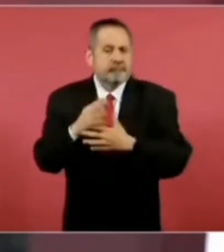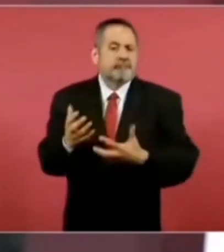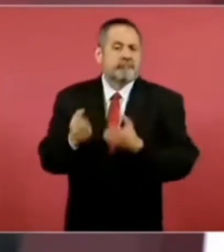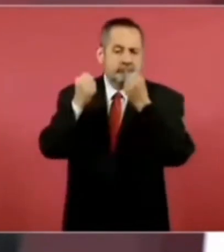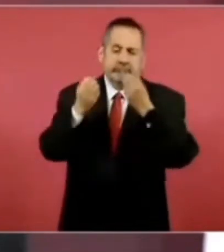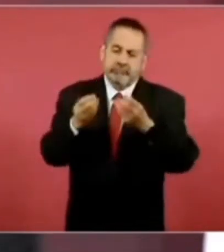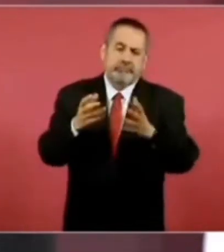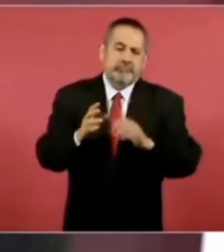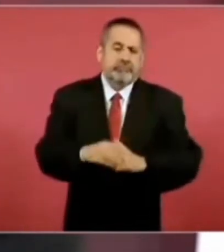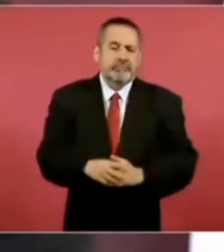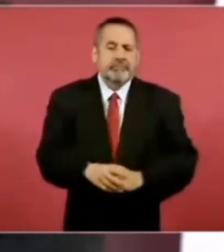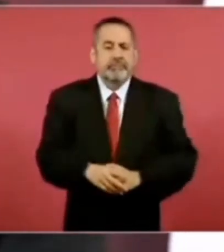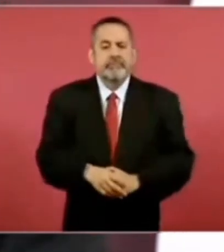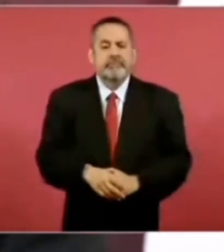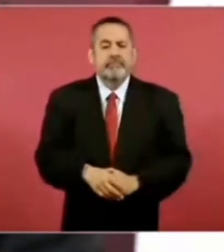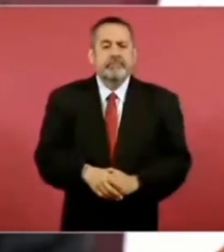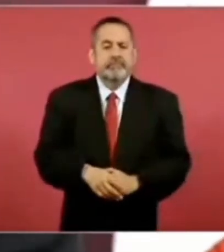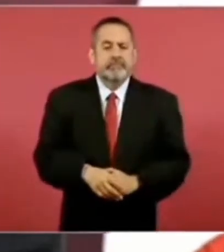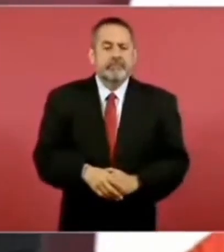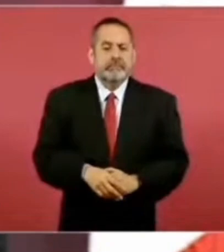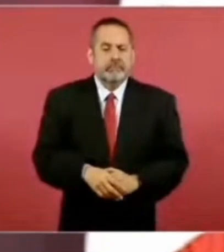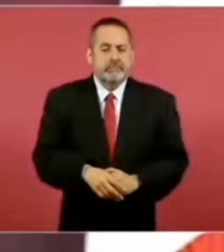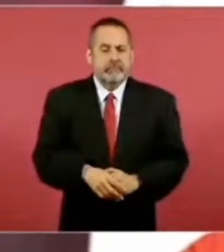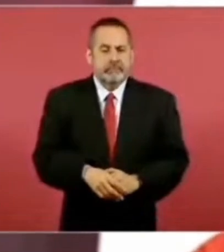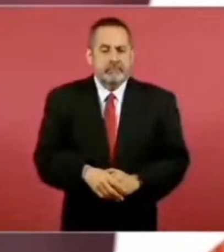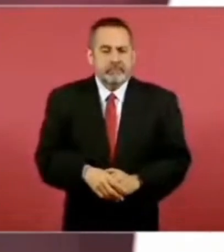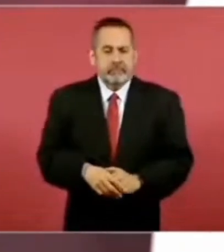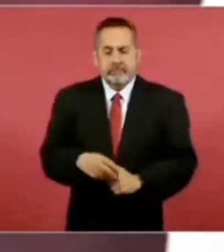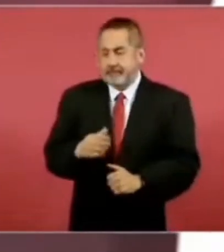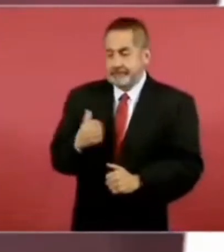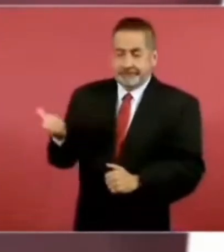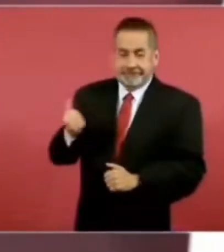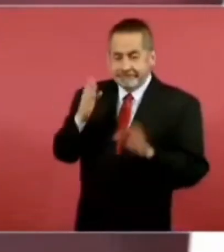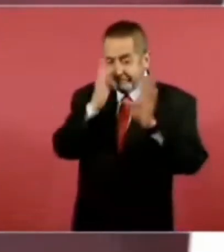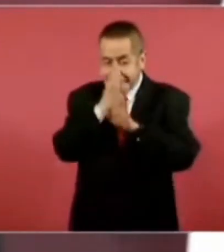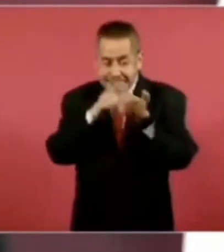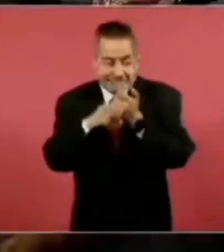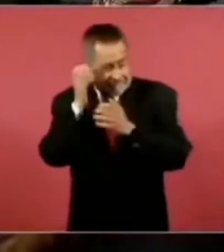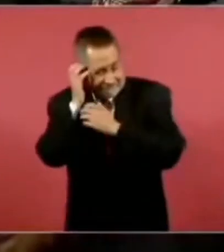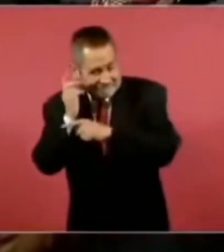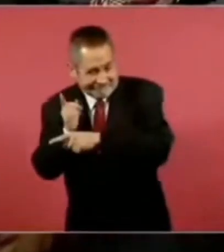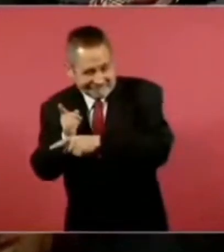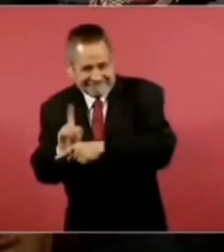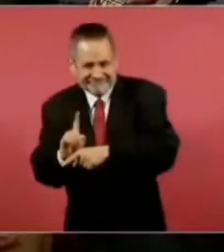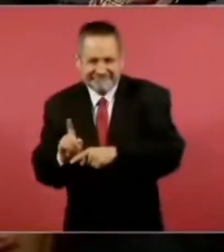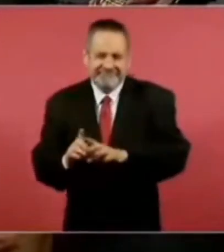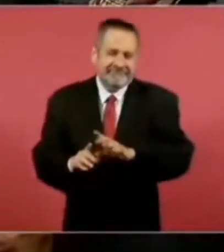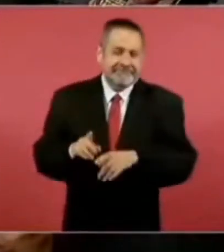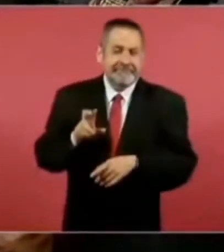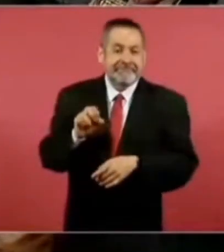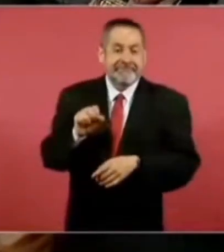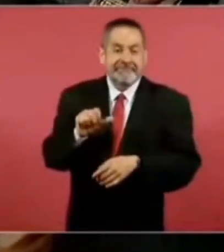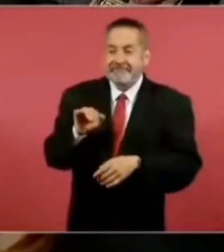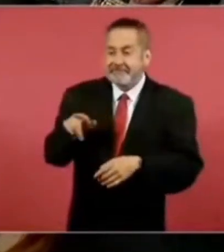Aquí no es que escucha, pero